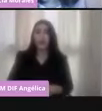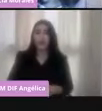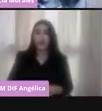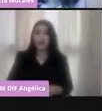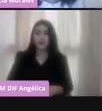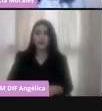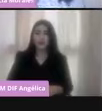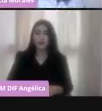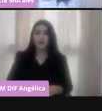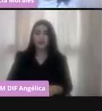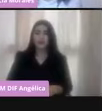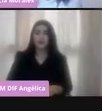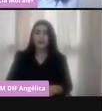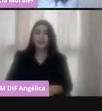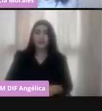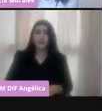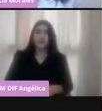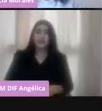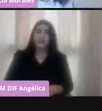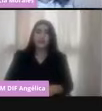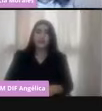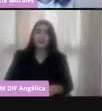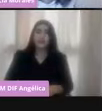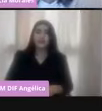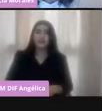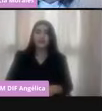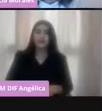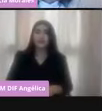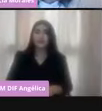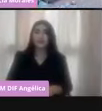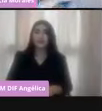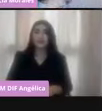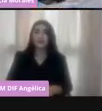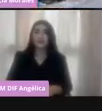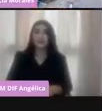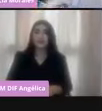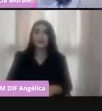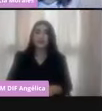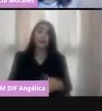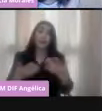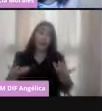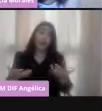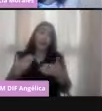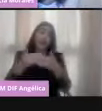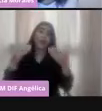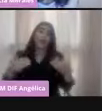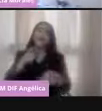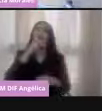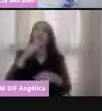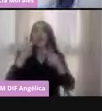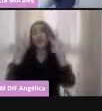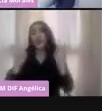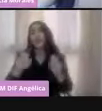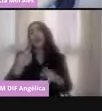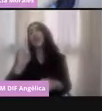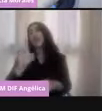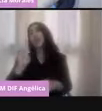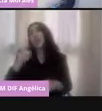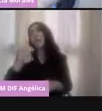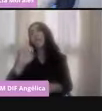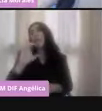Ahora bien, bueno, pues tenemos también, hablando de democracia y bueno, lo que ella